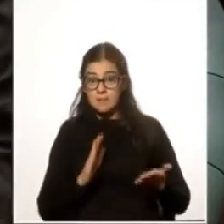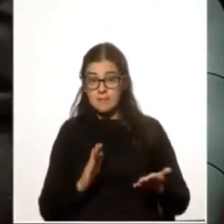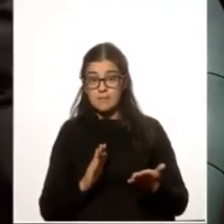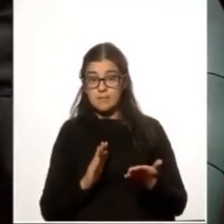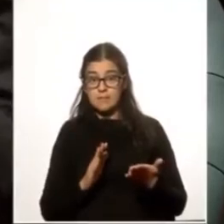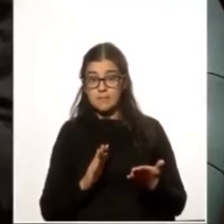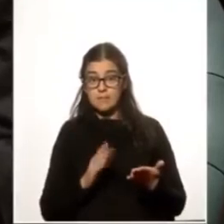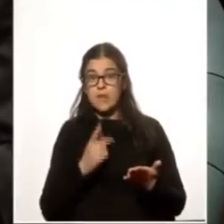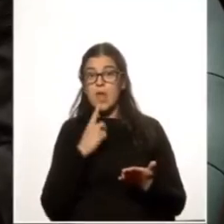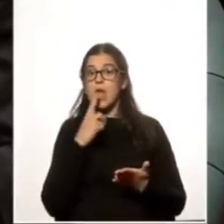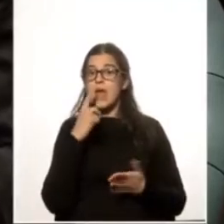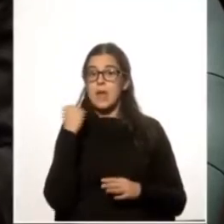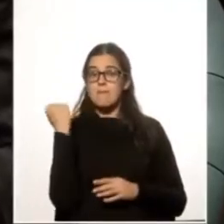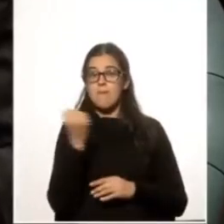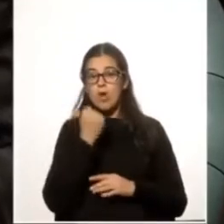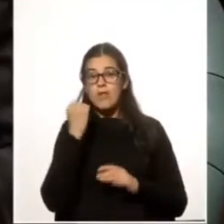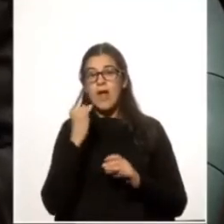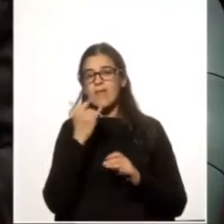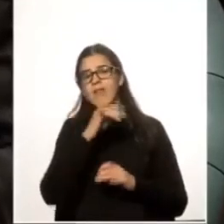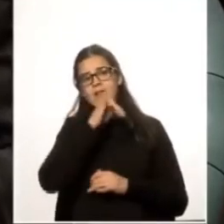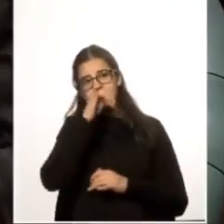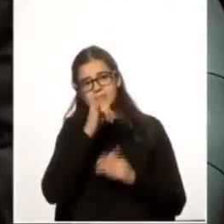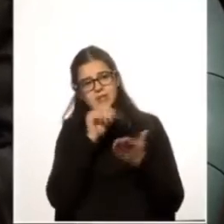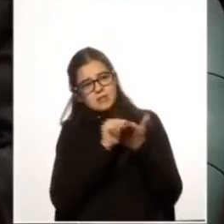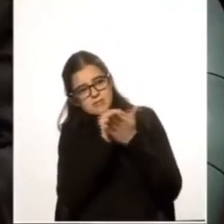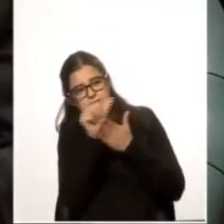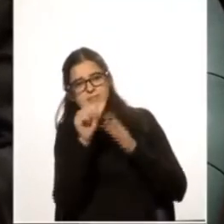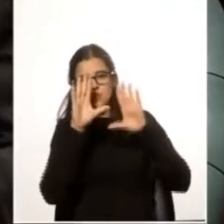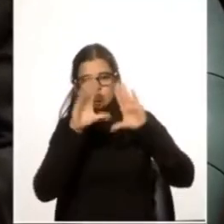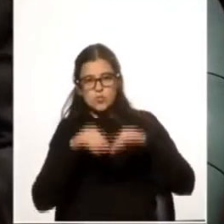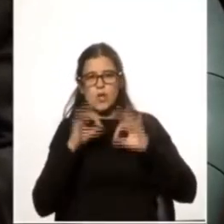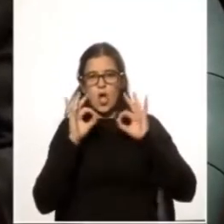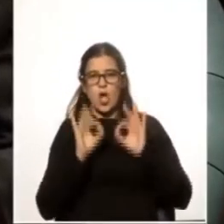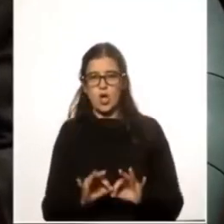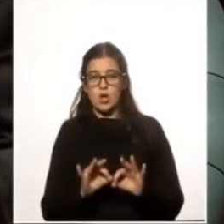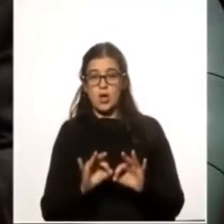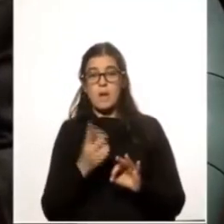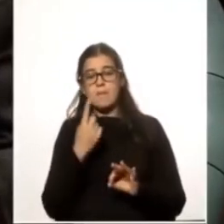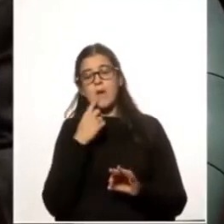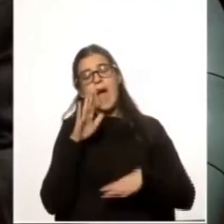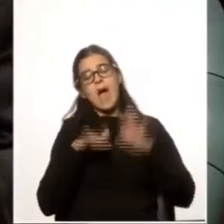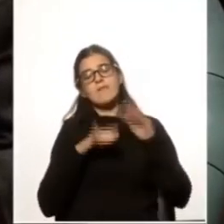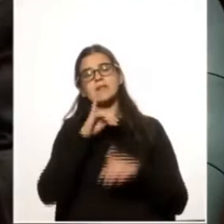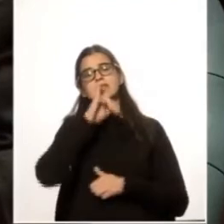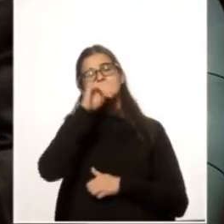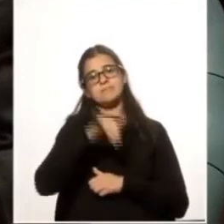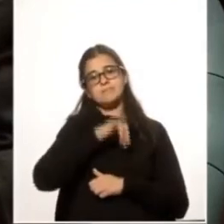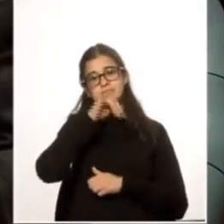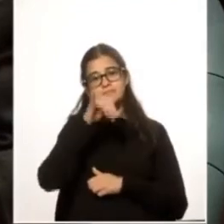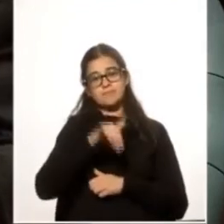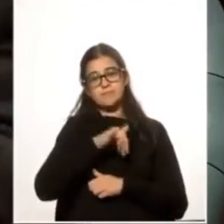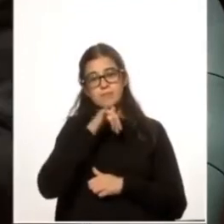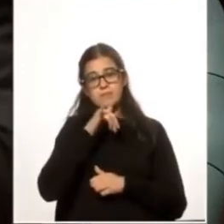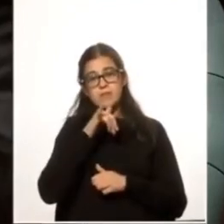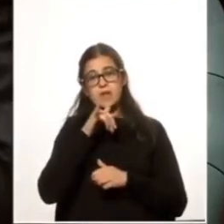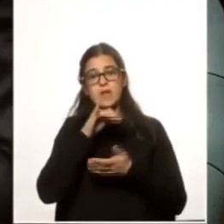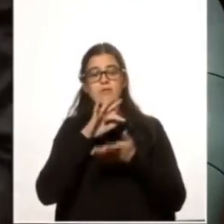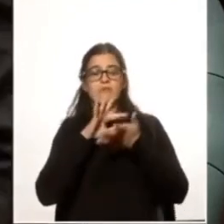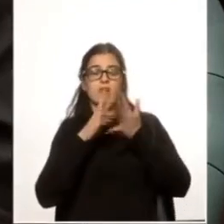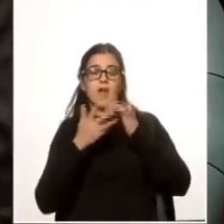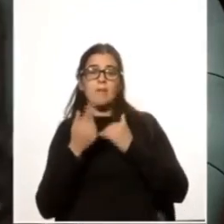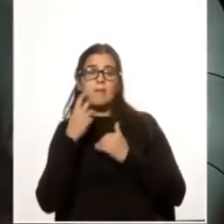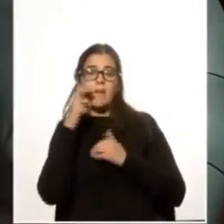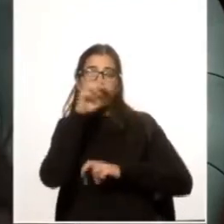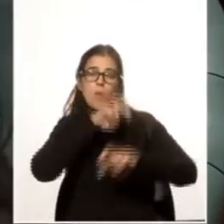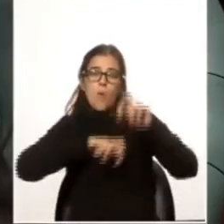es muy importante contar la historia como es, porque a veces el relato lo tratan de hacer